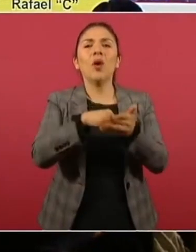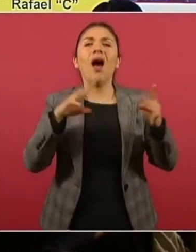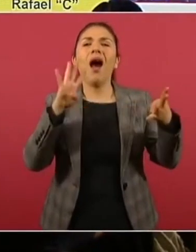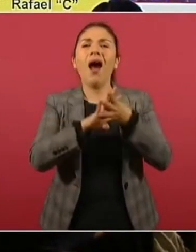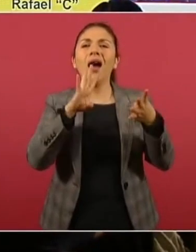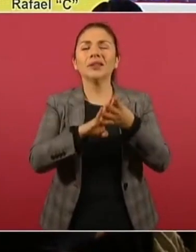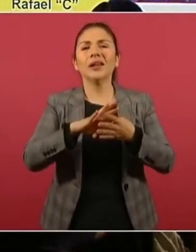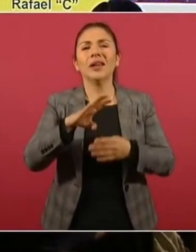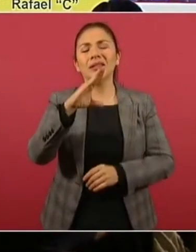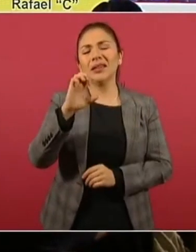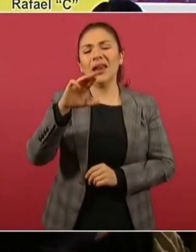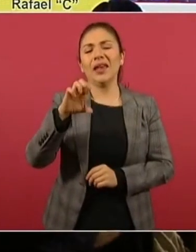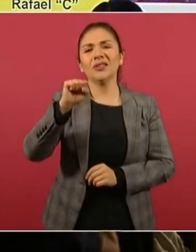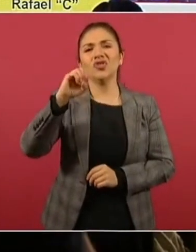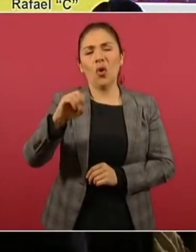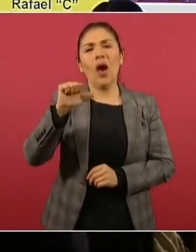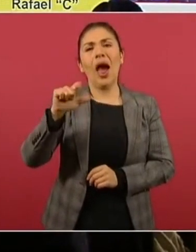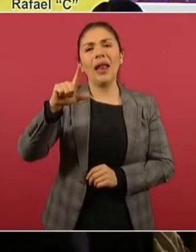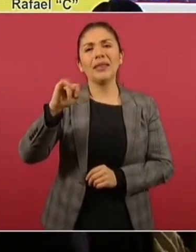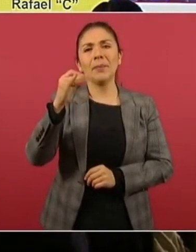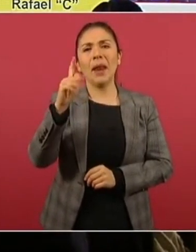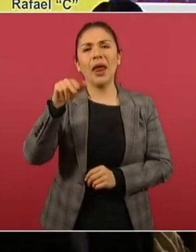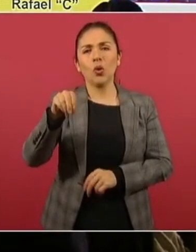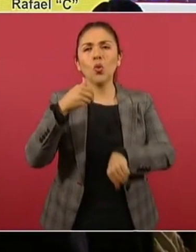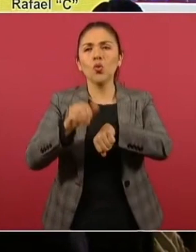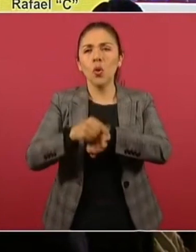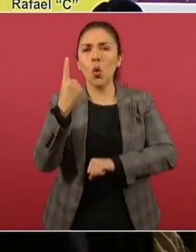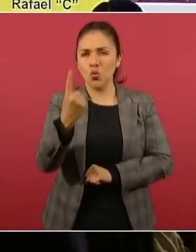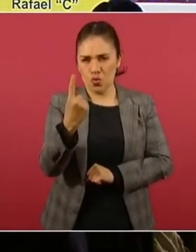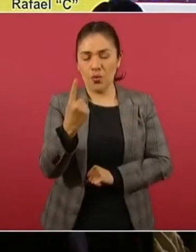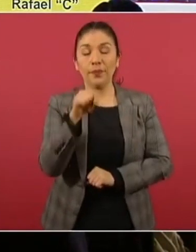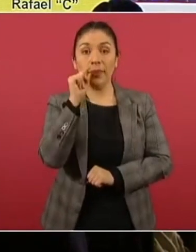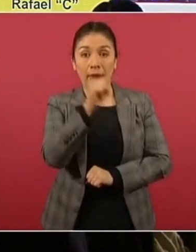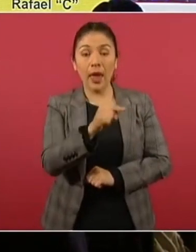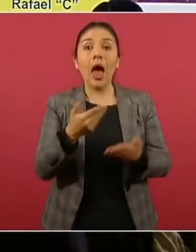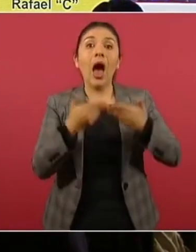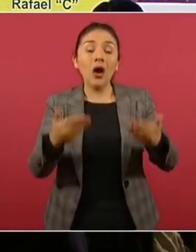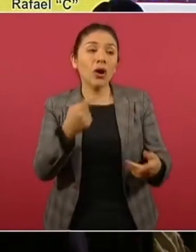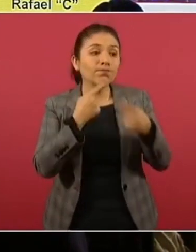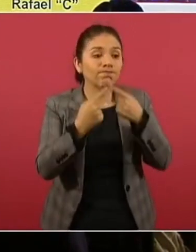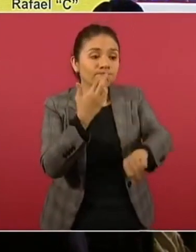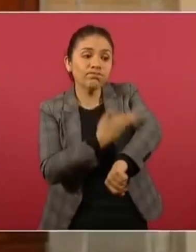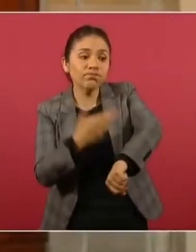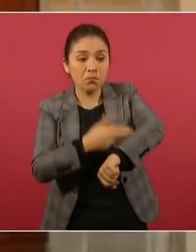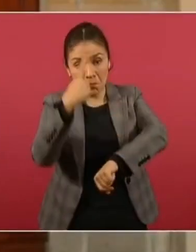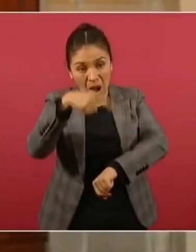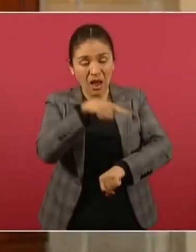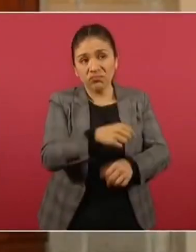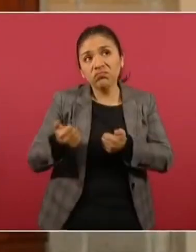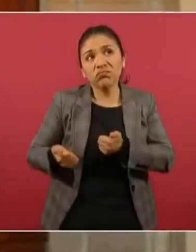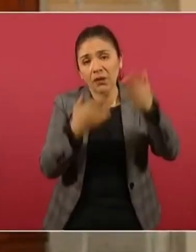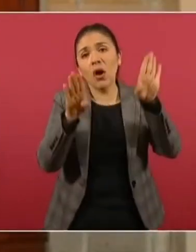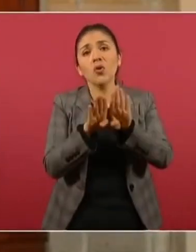Centro de Redactación Social Número 1 Federal y está en proceso de extradición atendiendo el